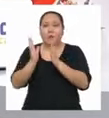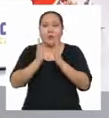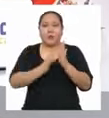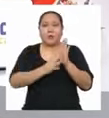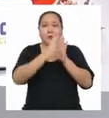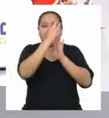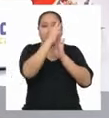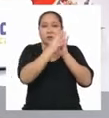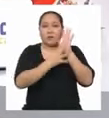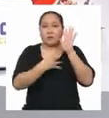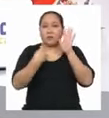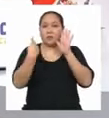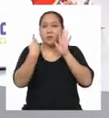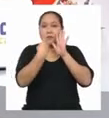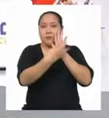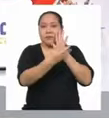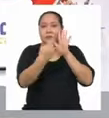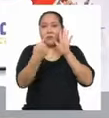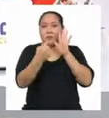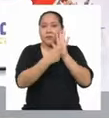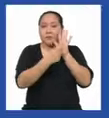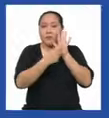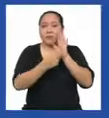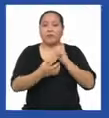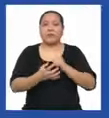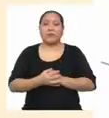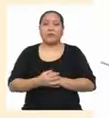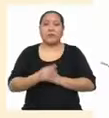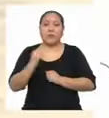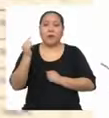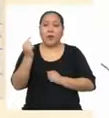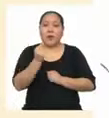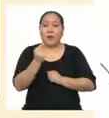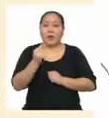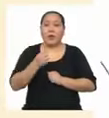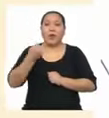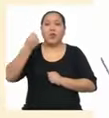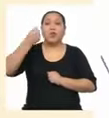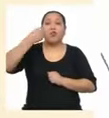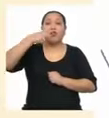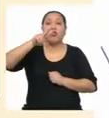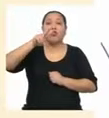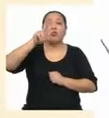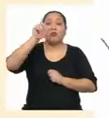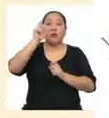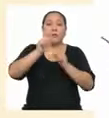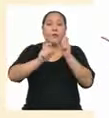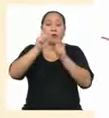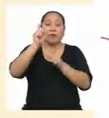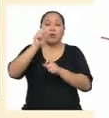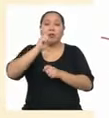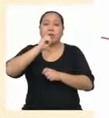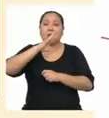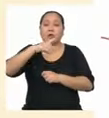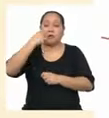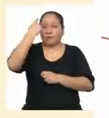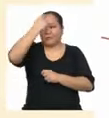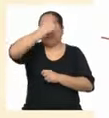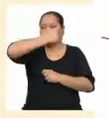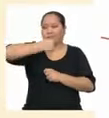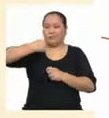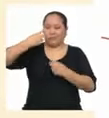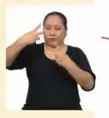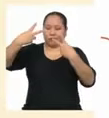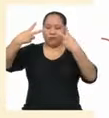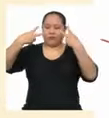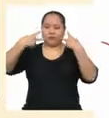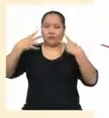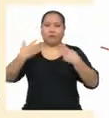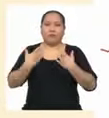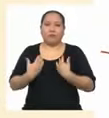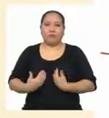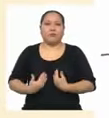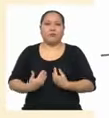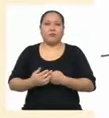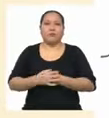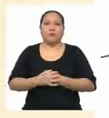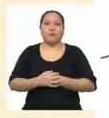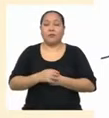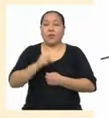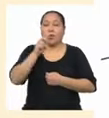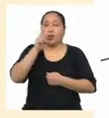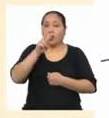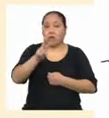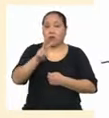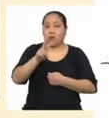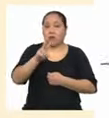Tabla de frecuencia Donde 12 personas Marcaron rasgos faciales Y o físicos Dos